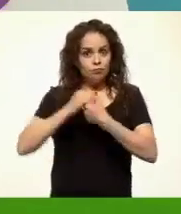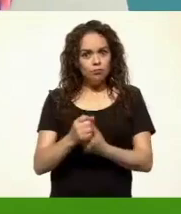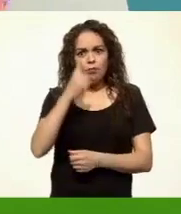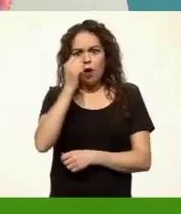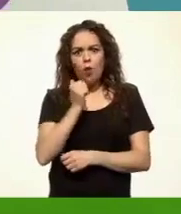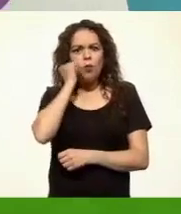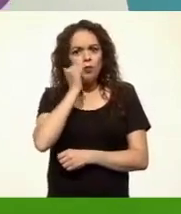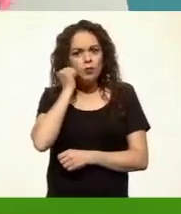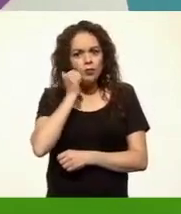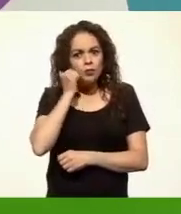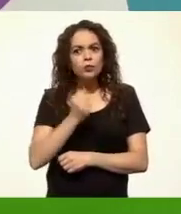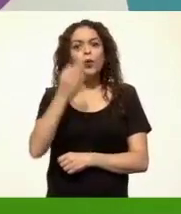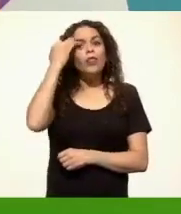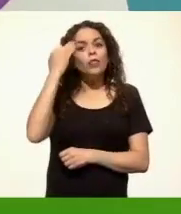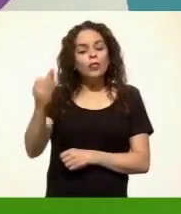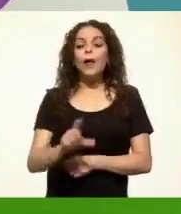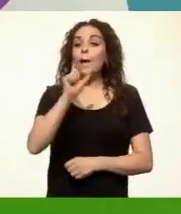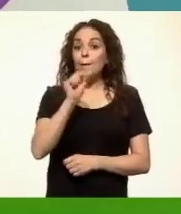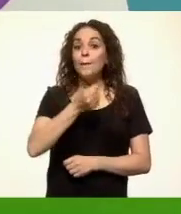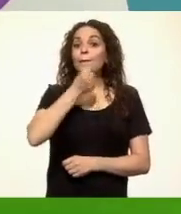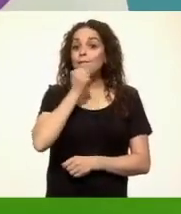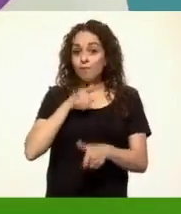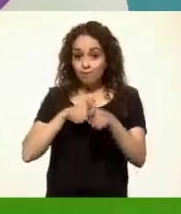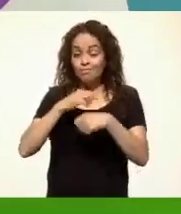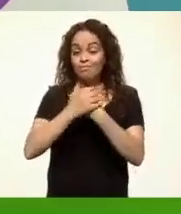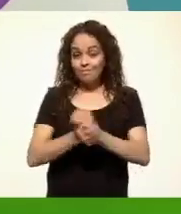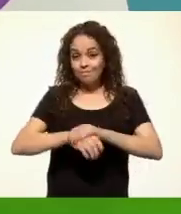agua y jabón durante 20 segundos.